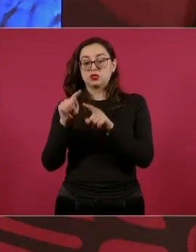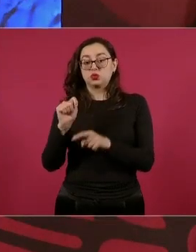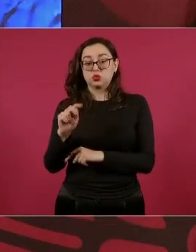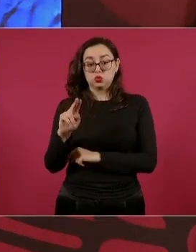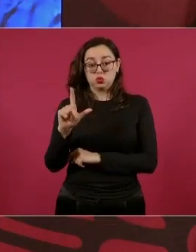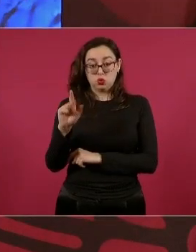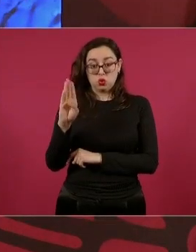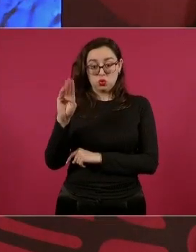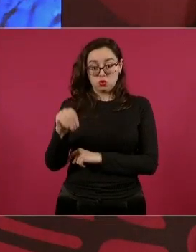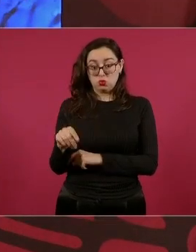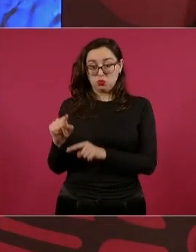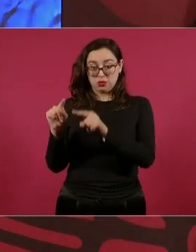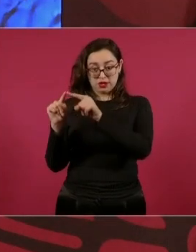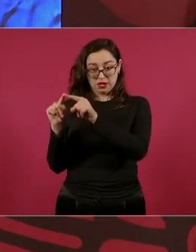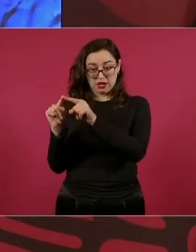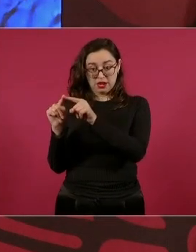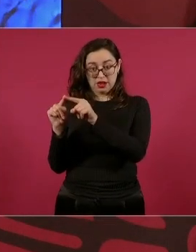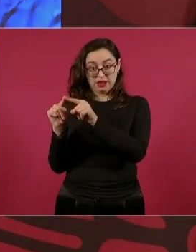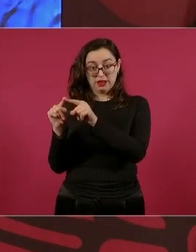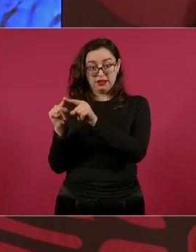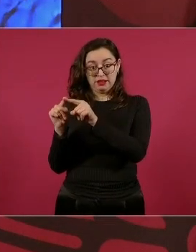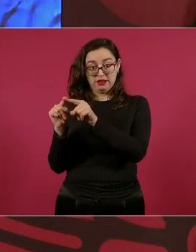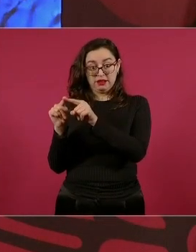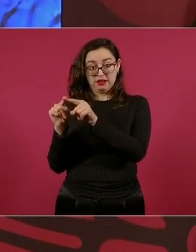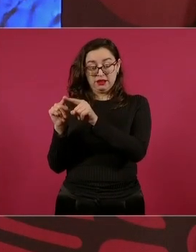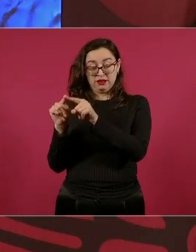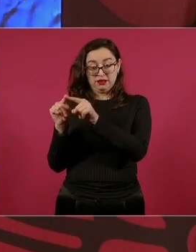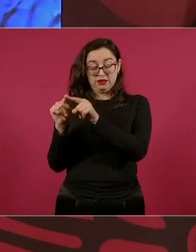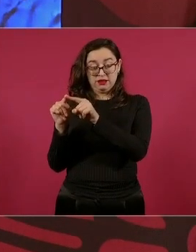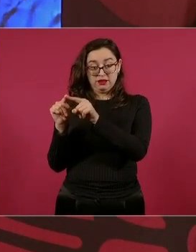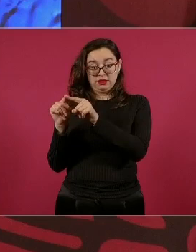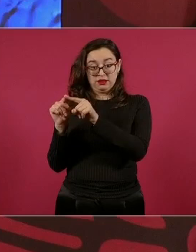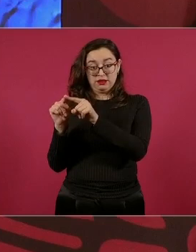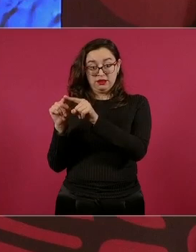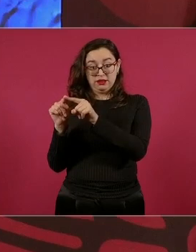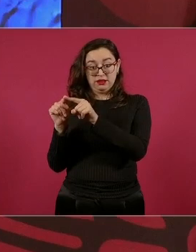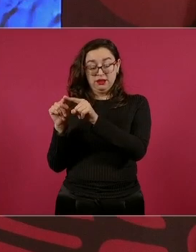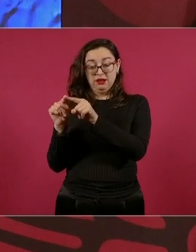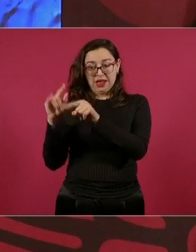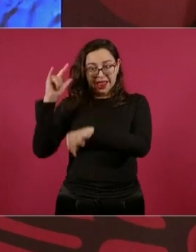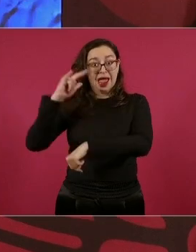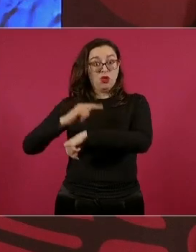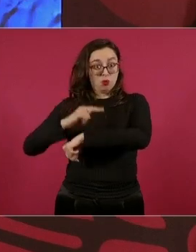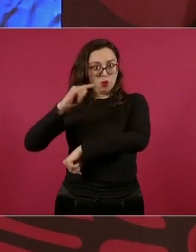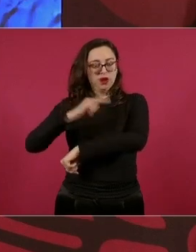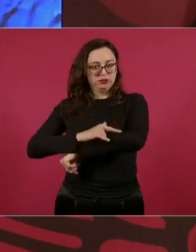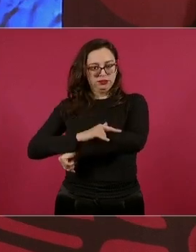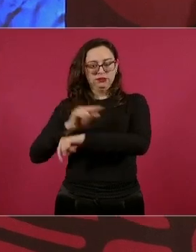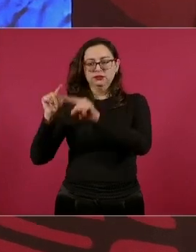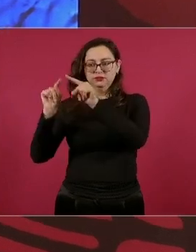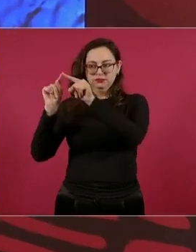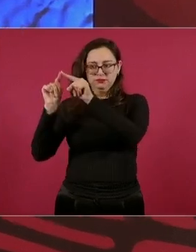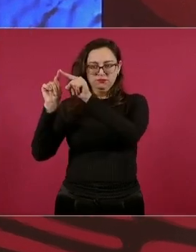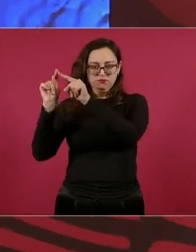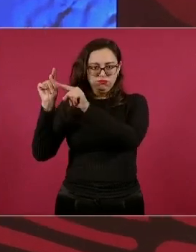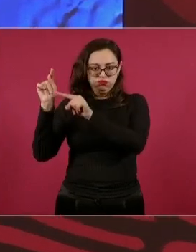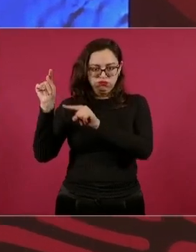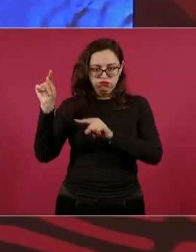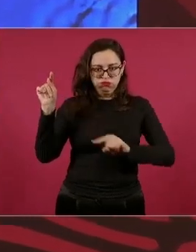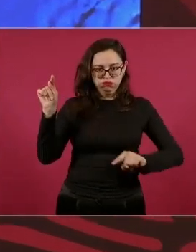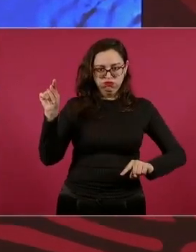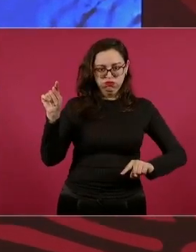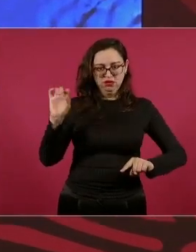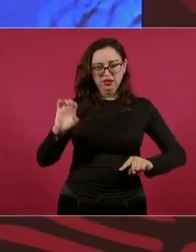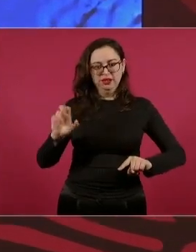la estación del aeropuerto de Tulum hasta Chetumal,